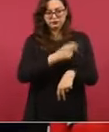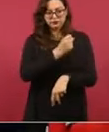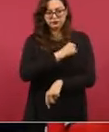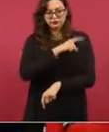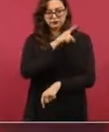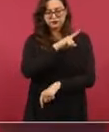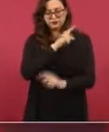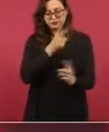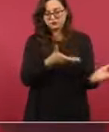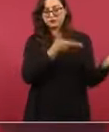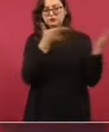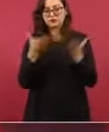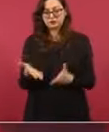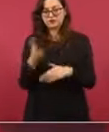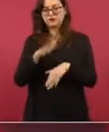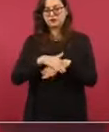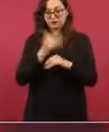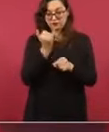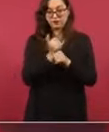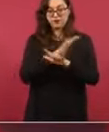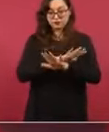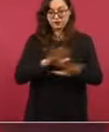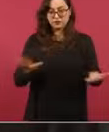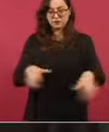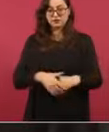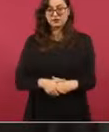sector salud dan respuesta a tu planteamiento. Gracias.